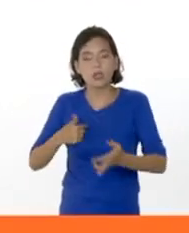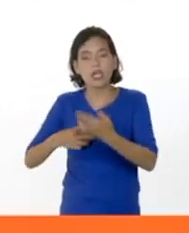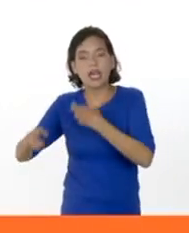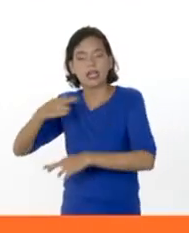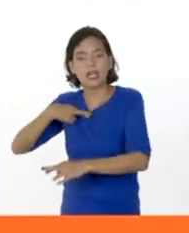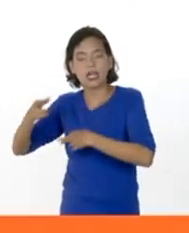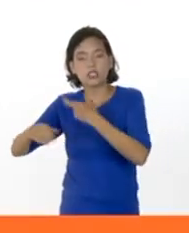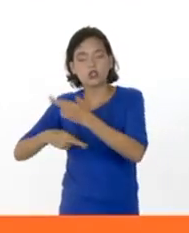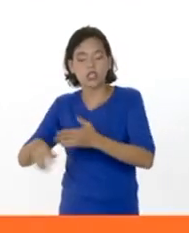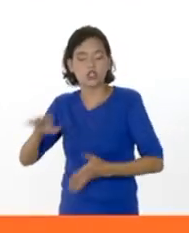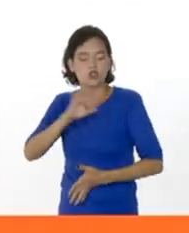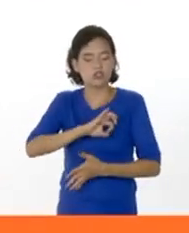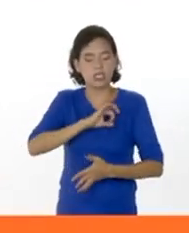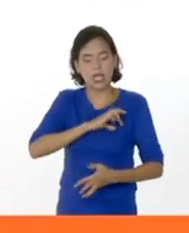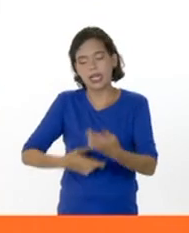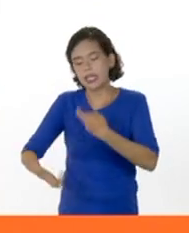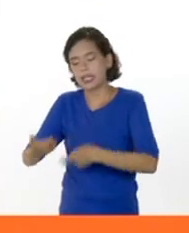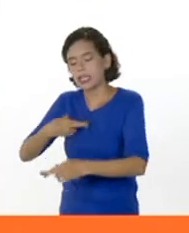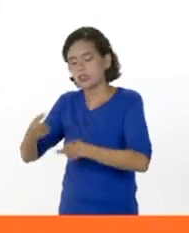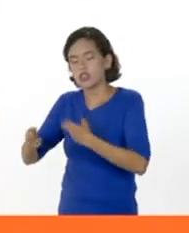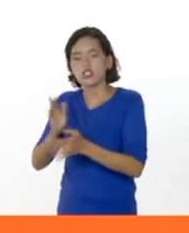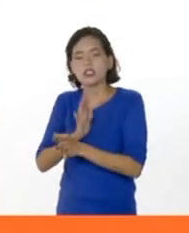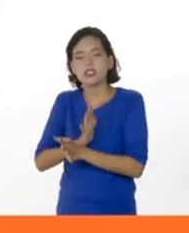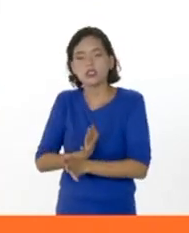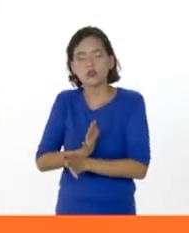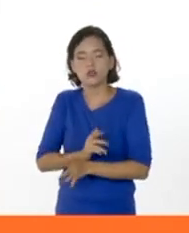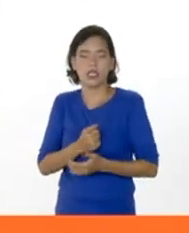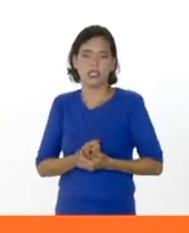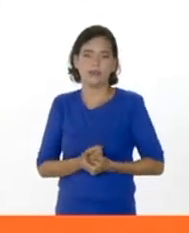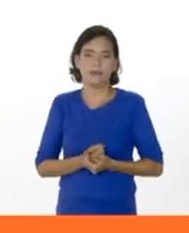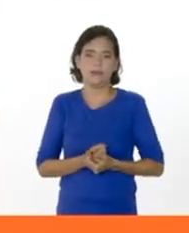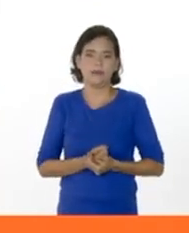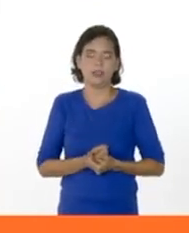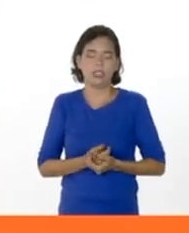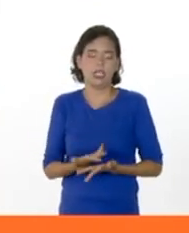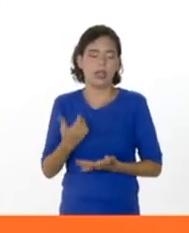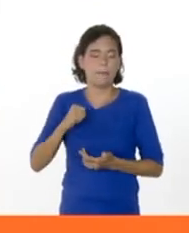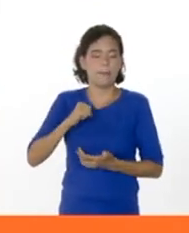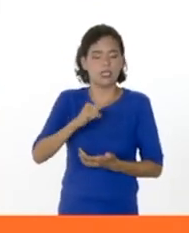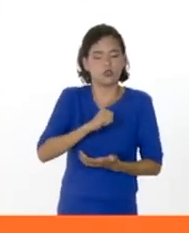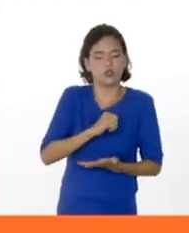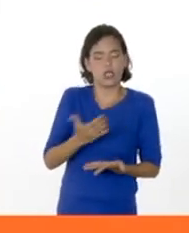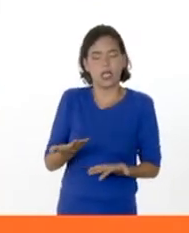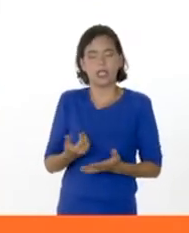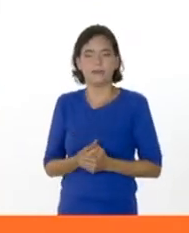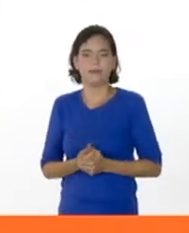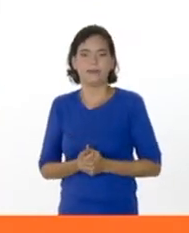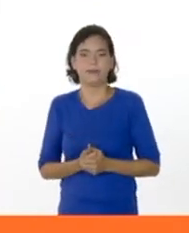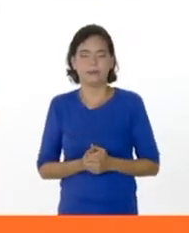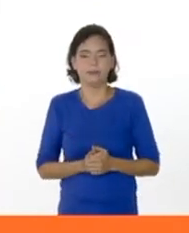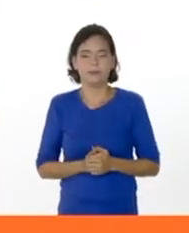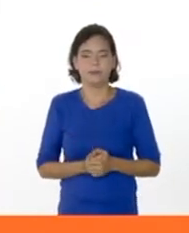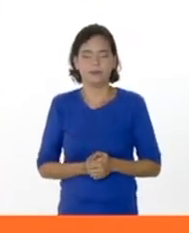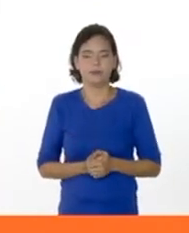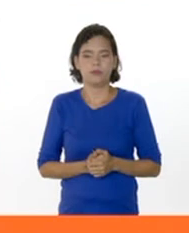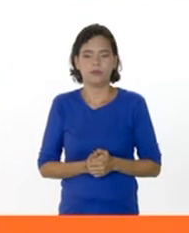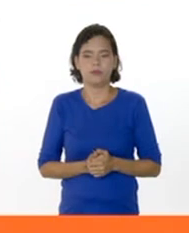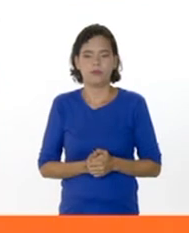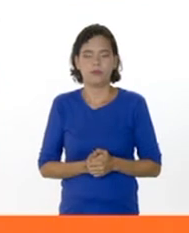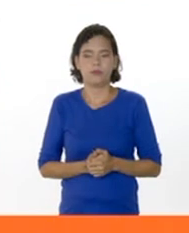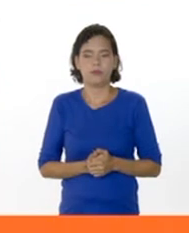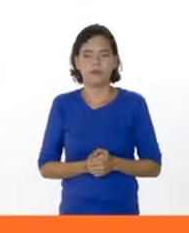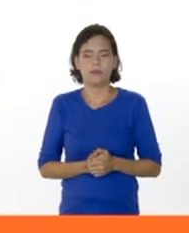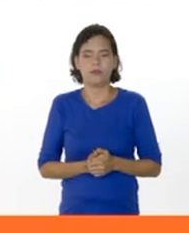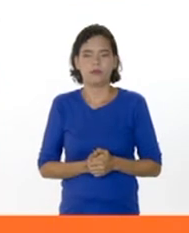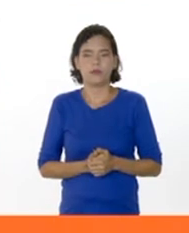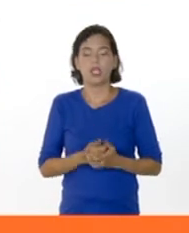relaciones sexuales y de las relaciones tanto intrapersonales, interpersonales. Es